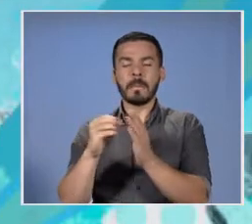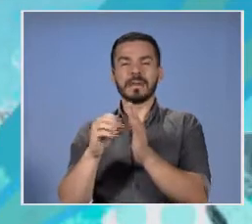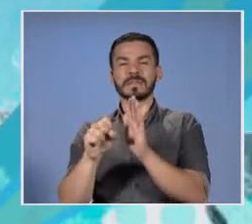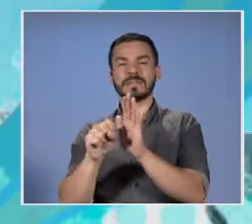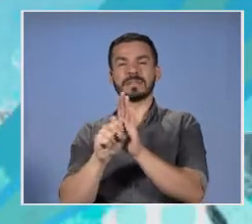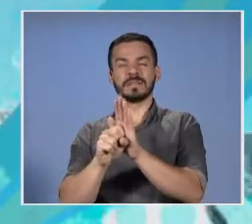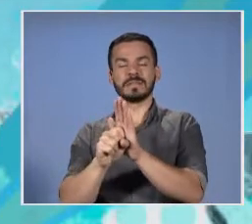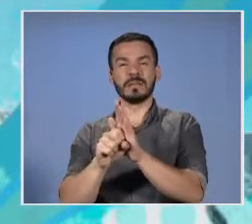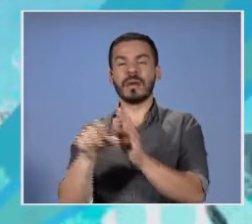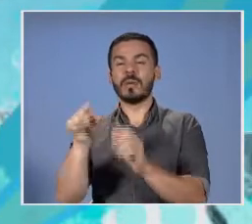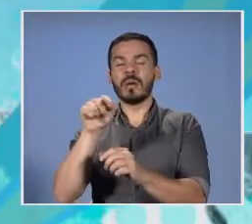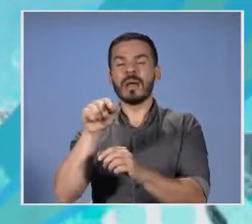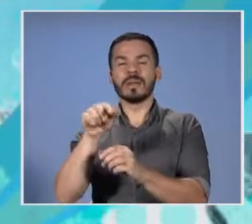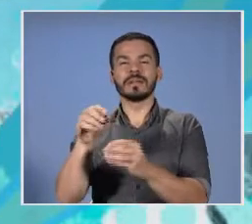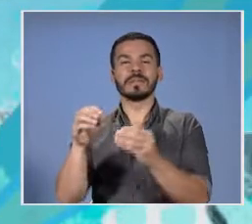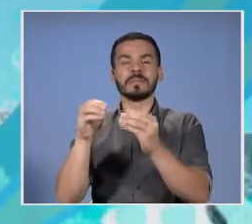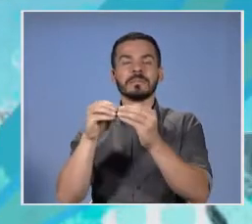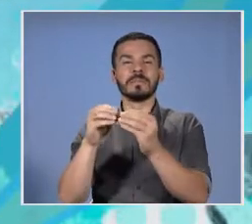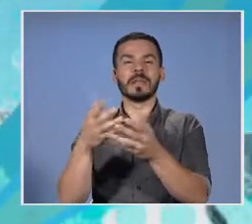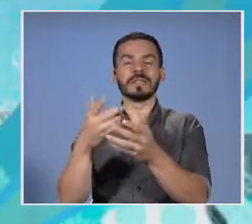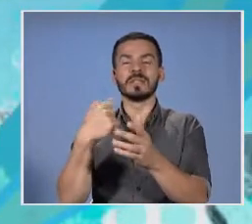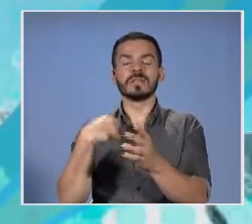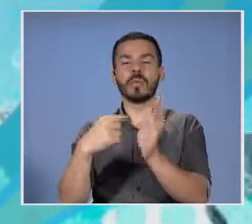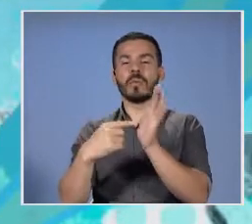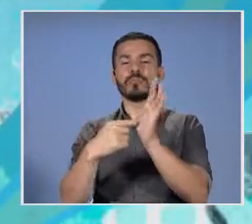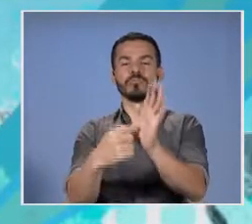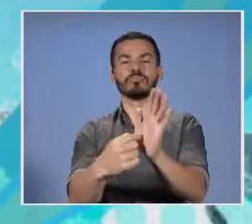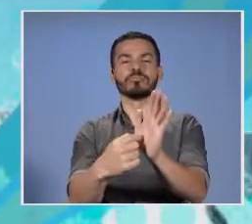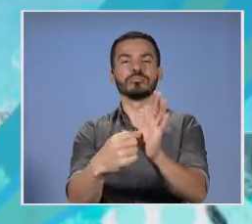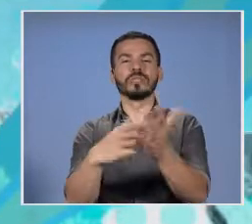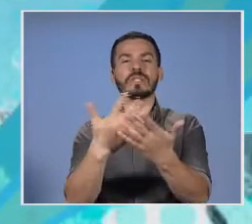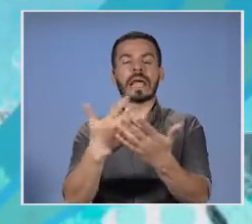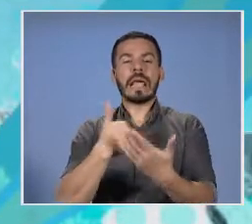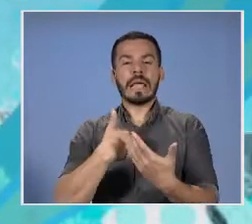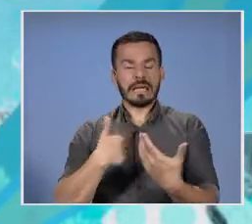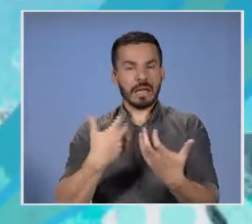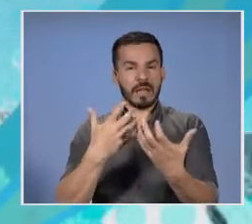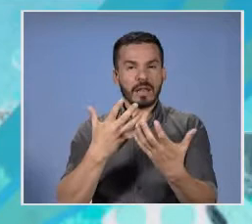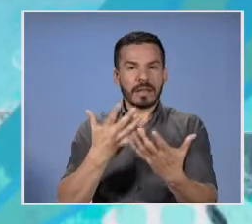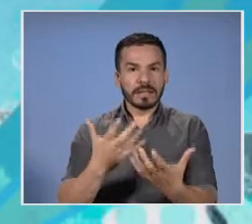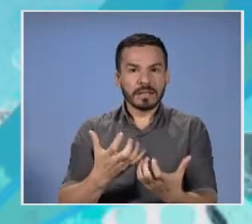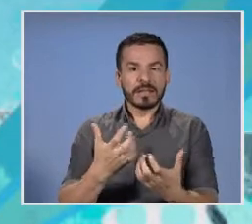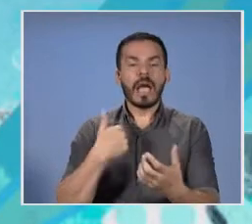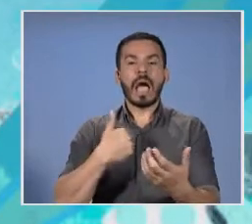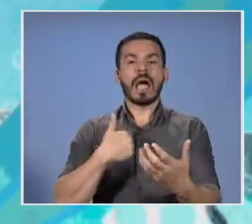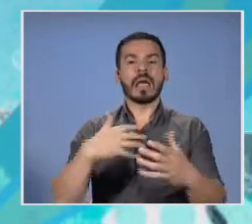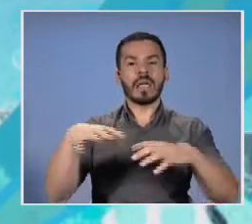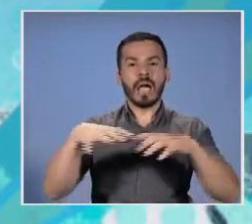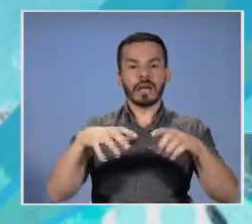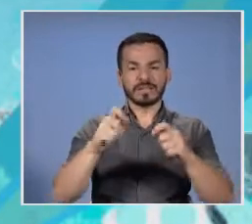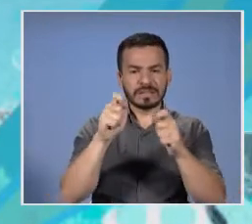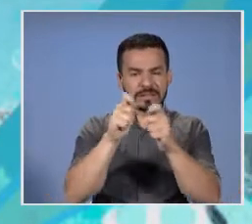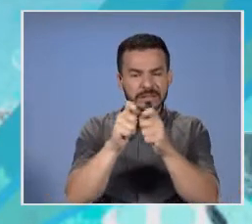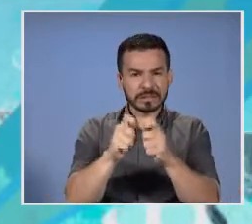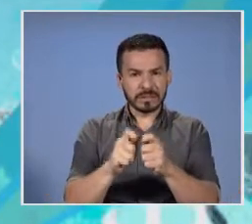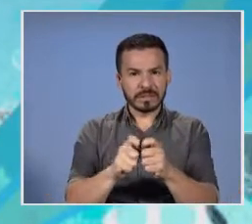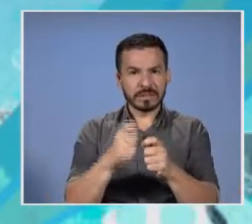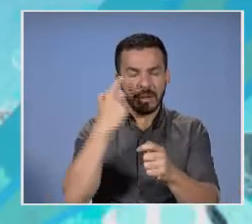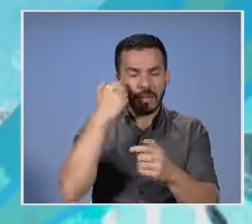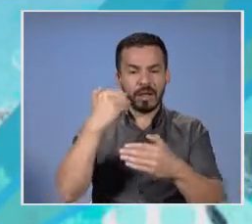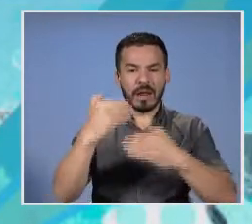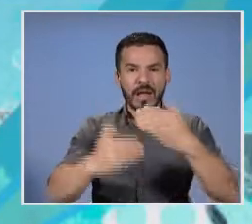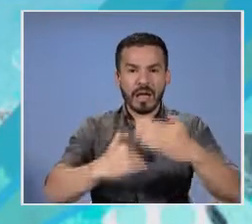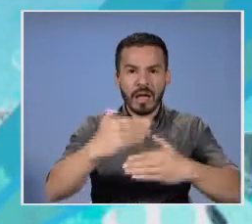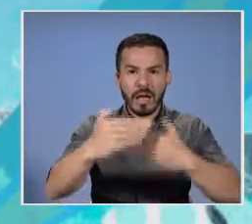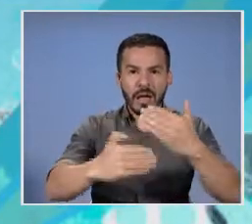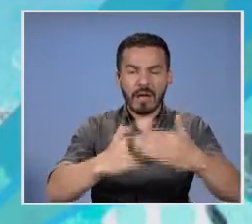es también una señal de que hay intenciones y que hay acciones concretas en ir avanzando